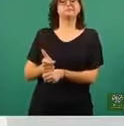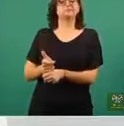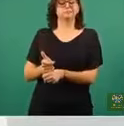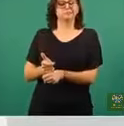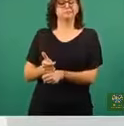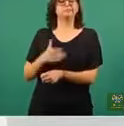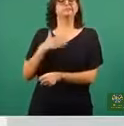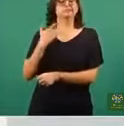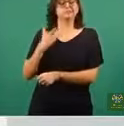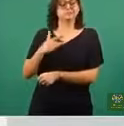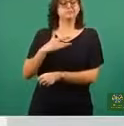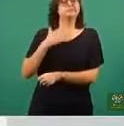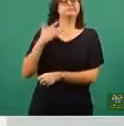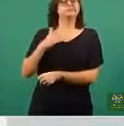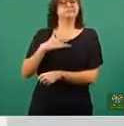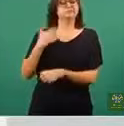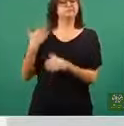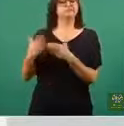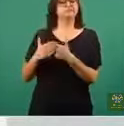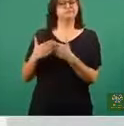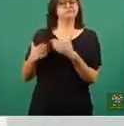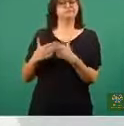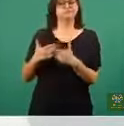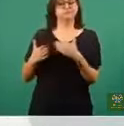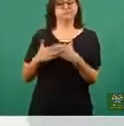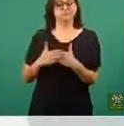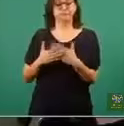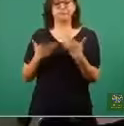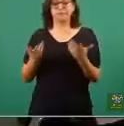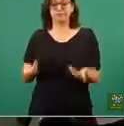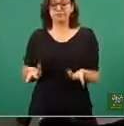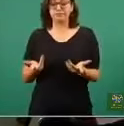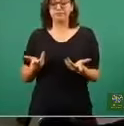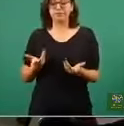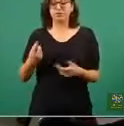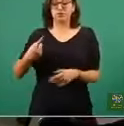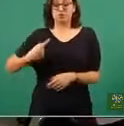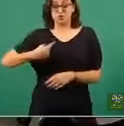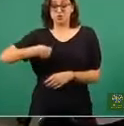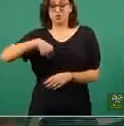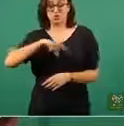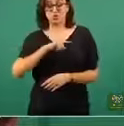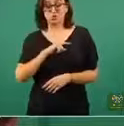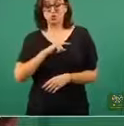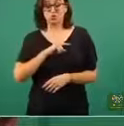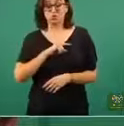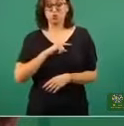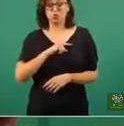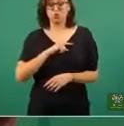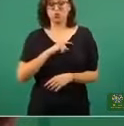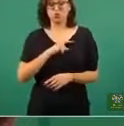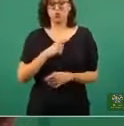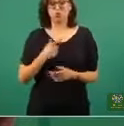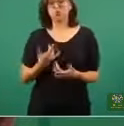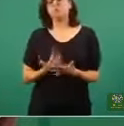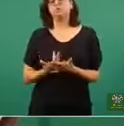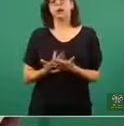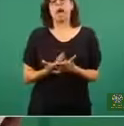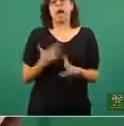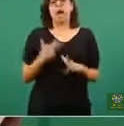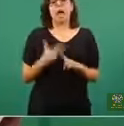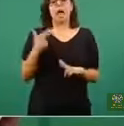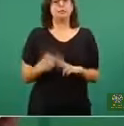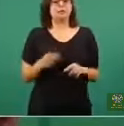lo que hemos estado diciendo en estos días a la población. No necesitamos llegar a un punto en donde la curva tenga un